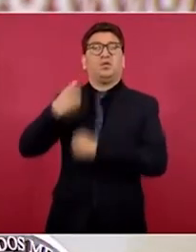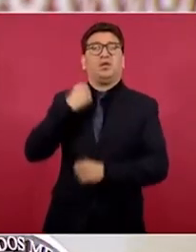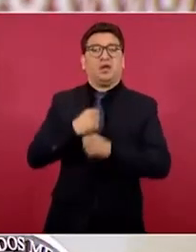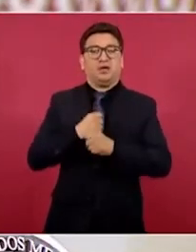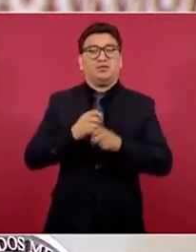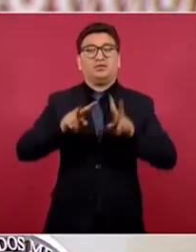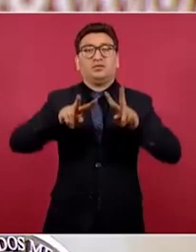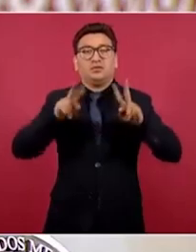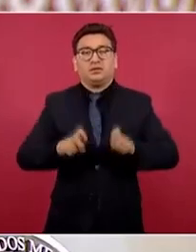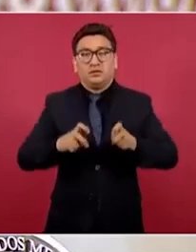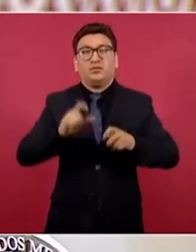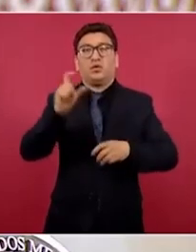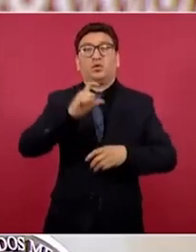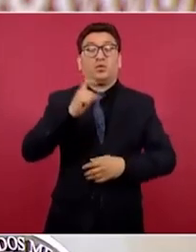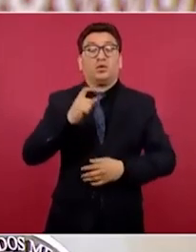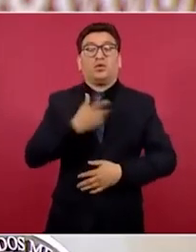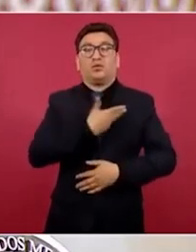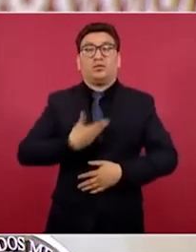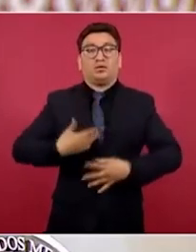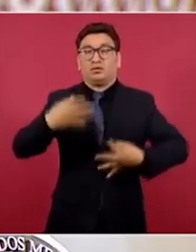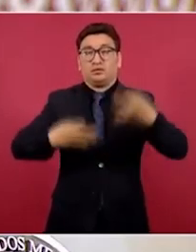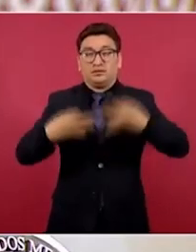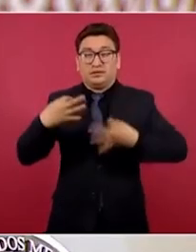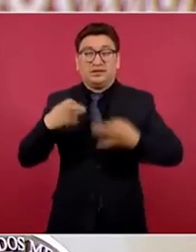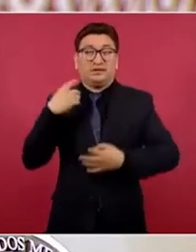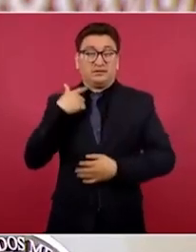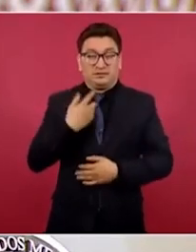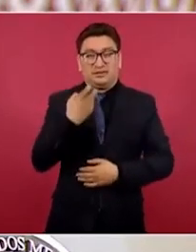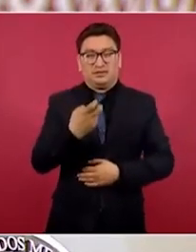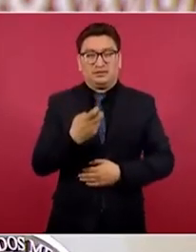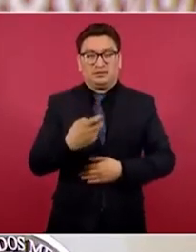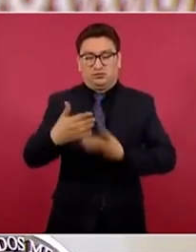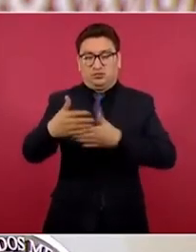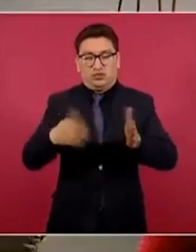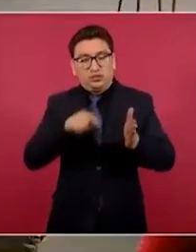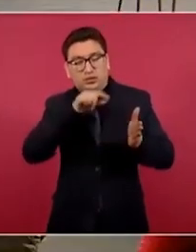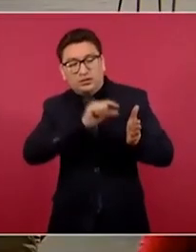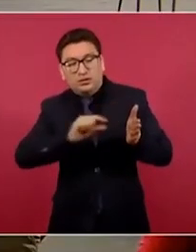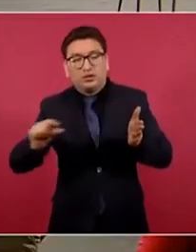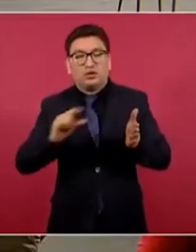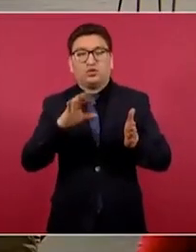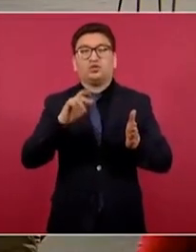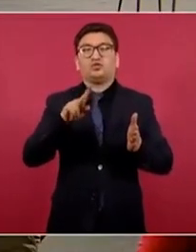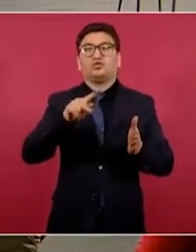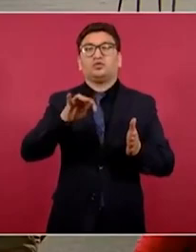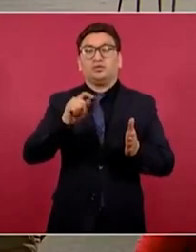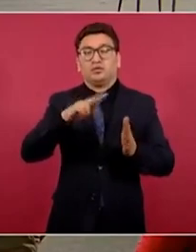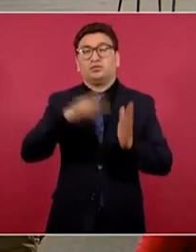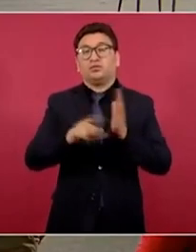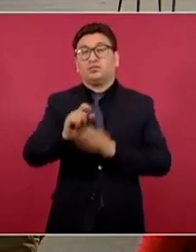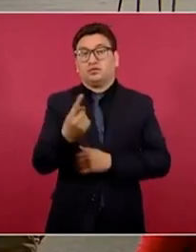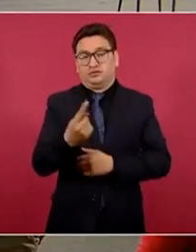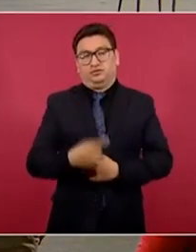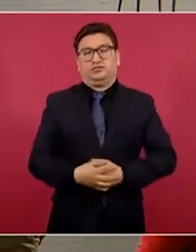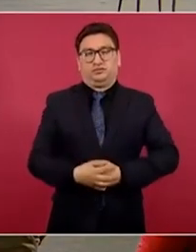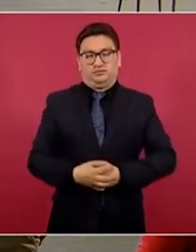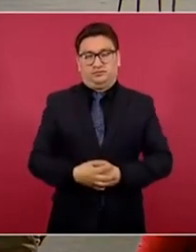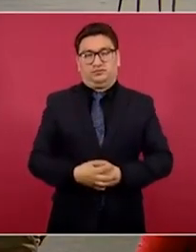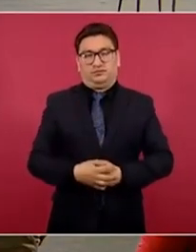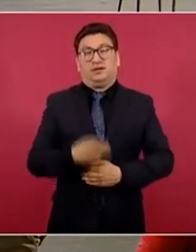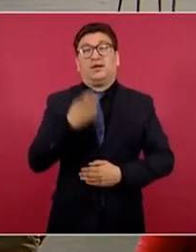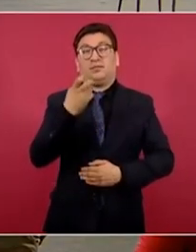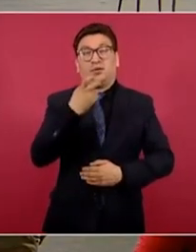sobre el juicio expresidentes. La urna dice consulta popular y es de 2021. Diversos